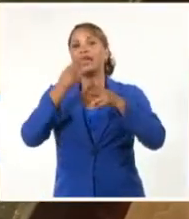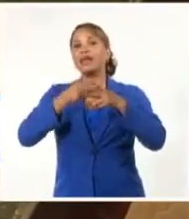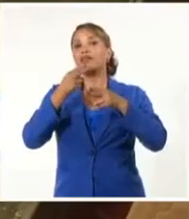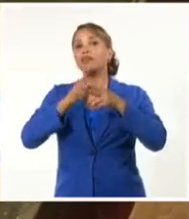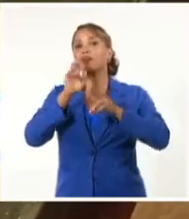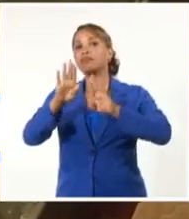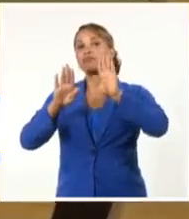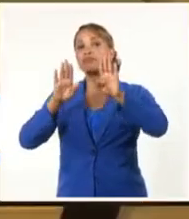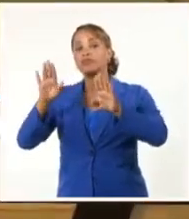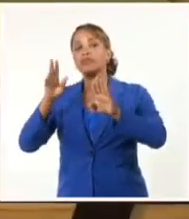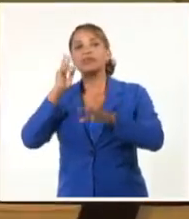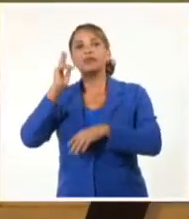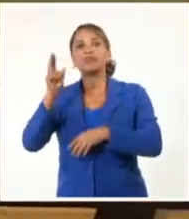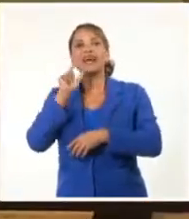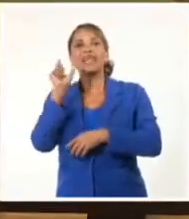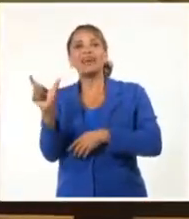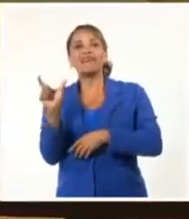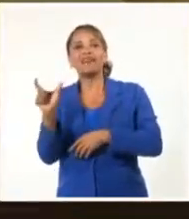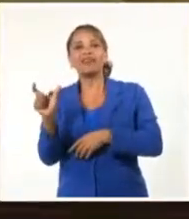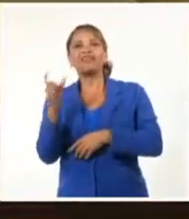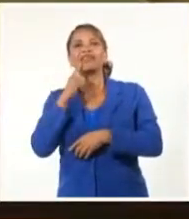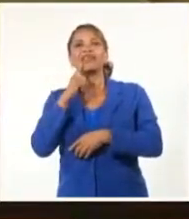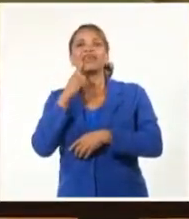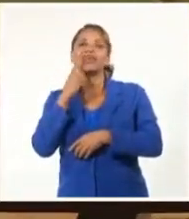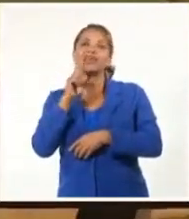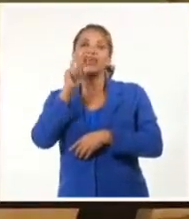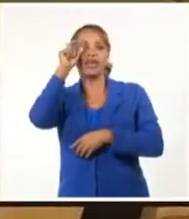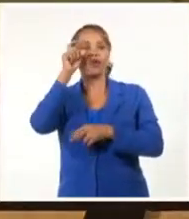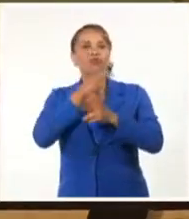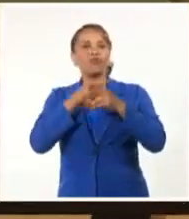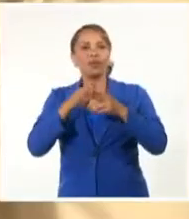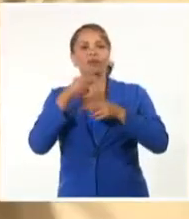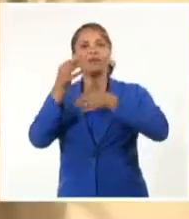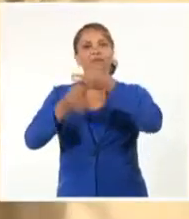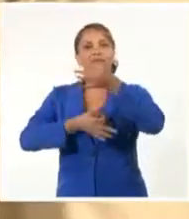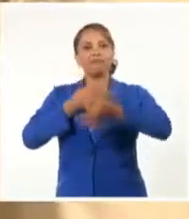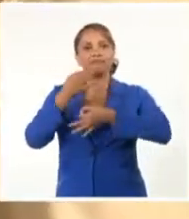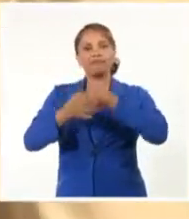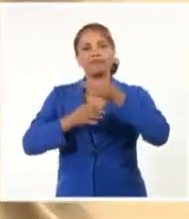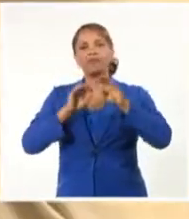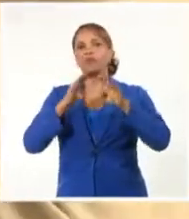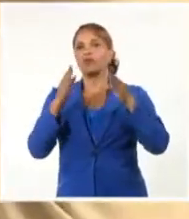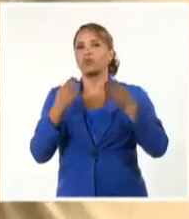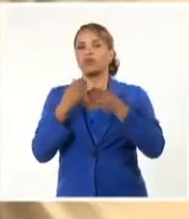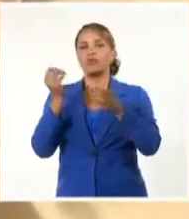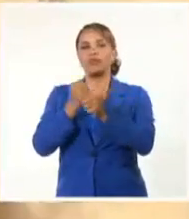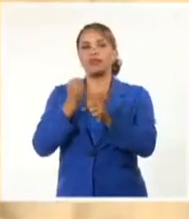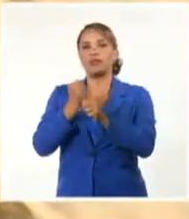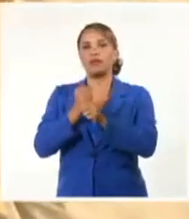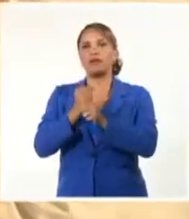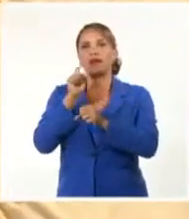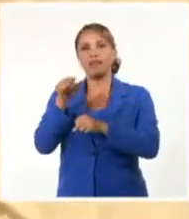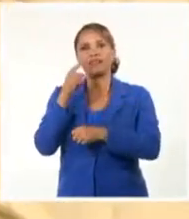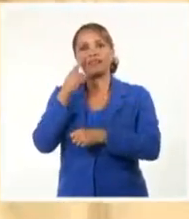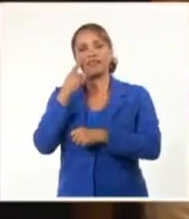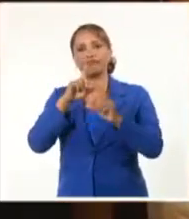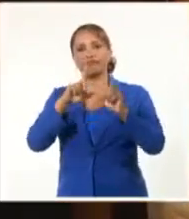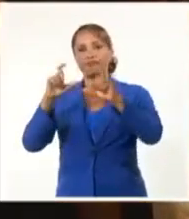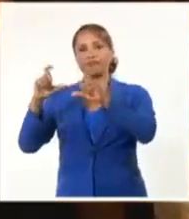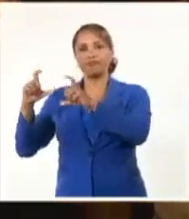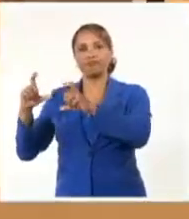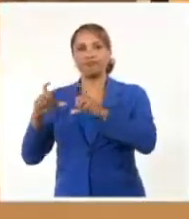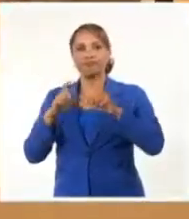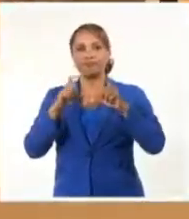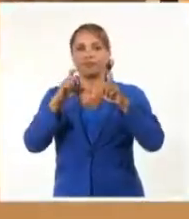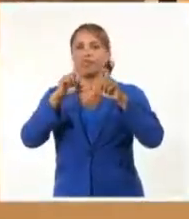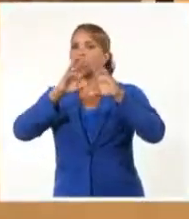responde a la frase que Eusebio convirtiera en premisa de su propia obra restauradora que se reafirma en estas imágenes. Las fotografías